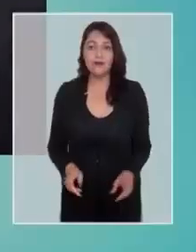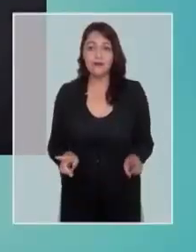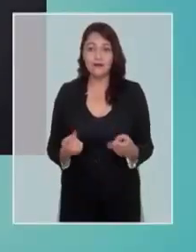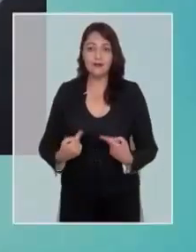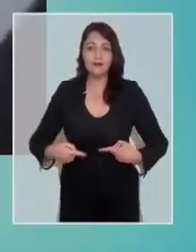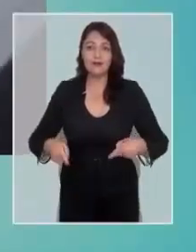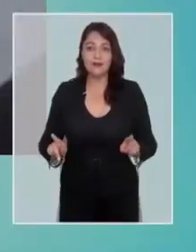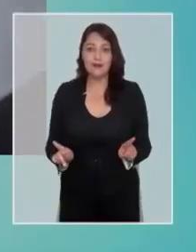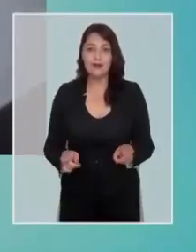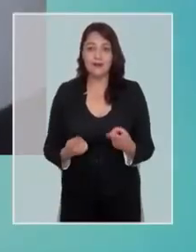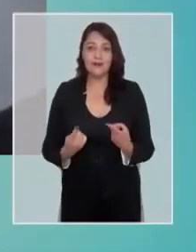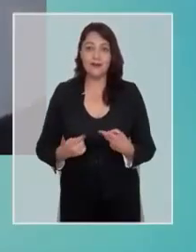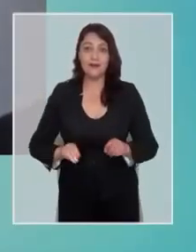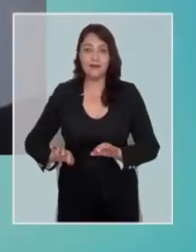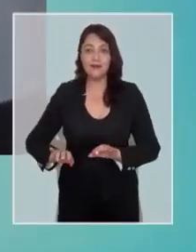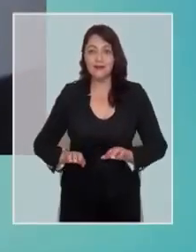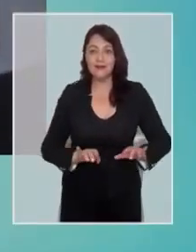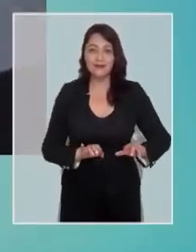Boric.